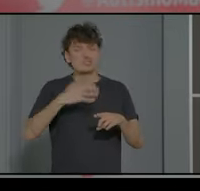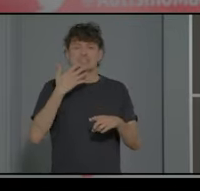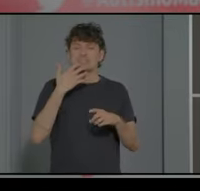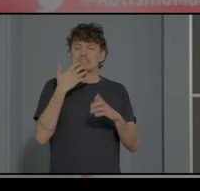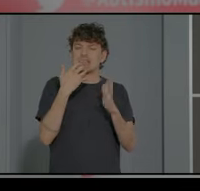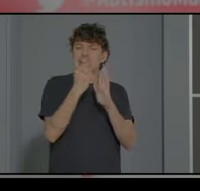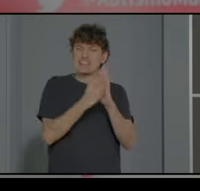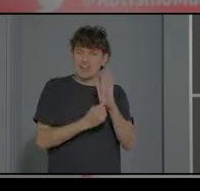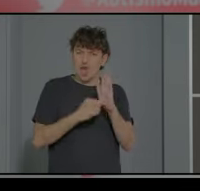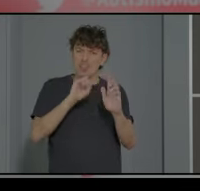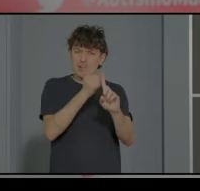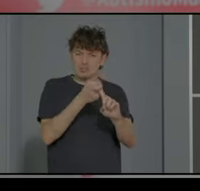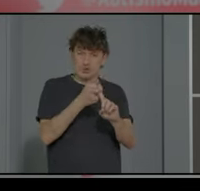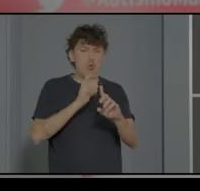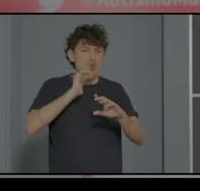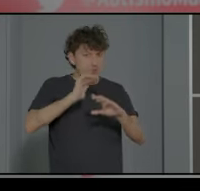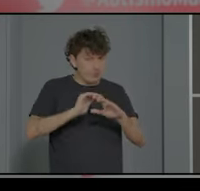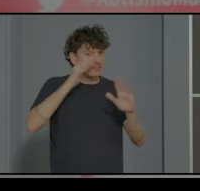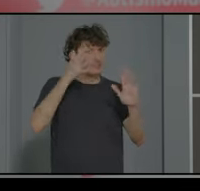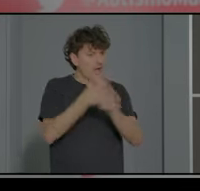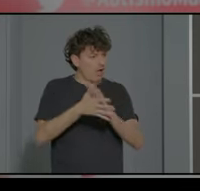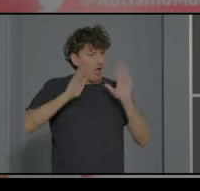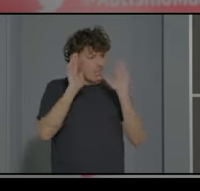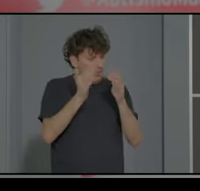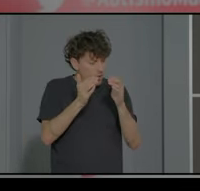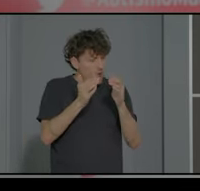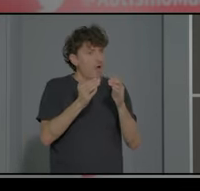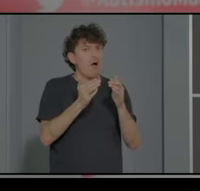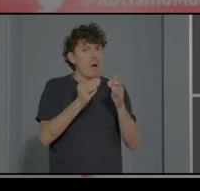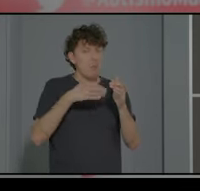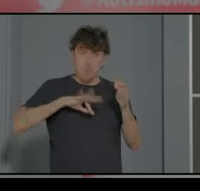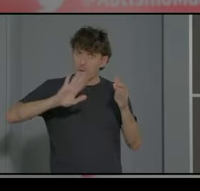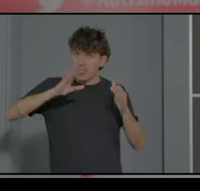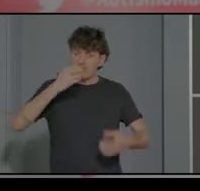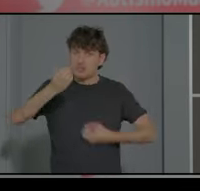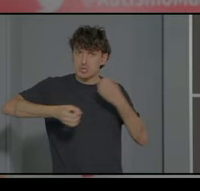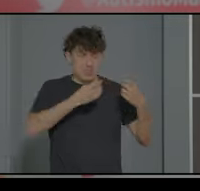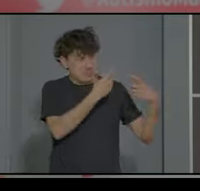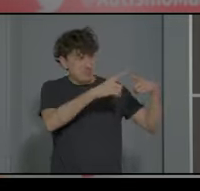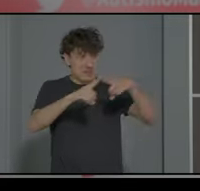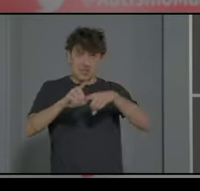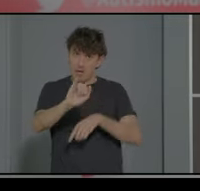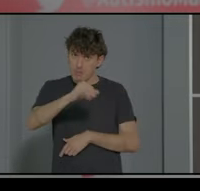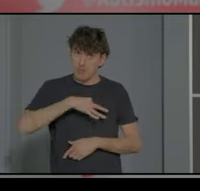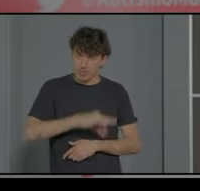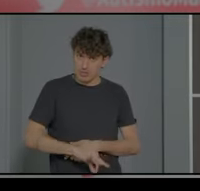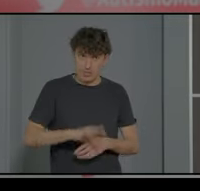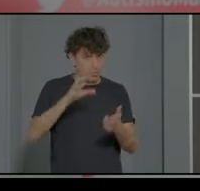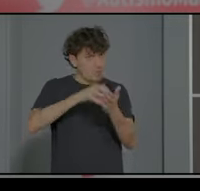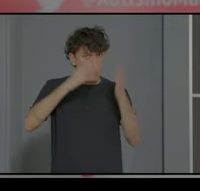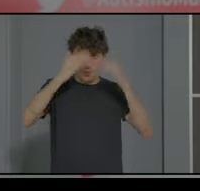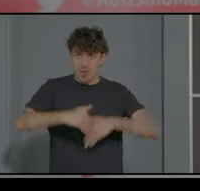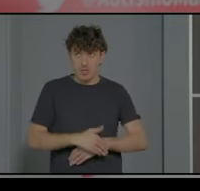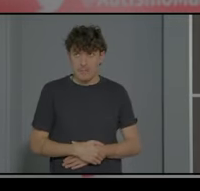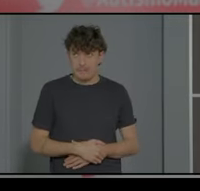criterios diagnósticos y estando en el espectro del autismo, es evidente que hay expresiones diferenciales, sin duda. Sin